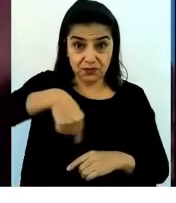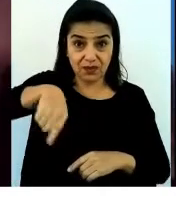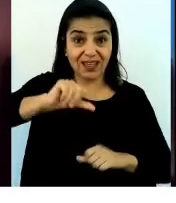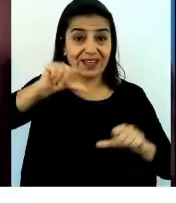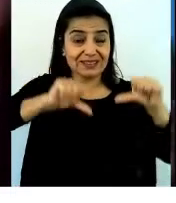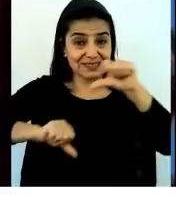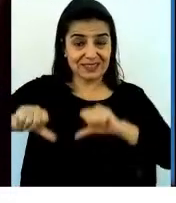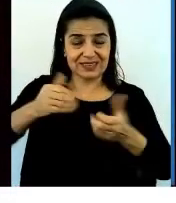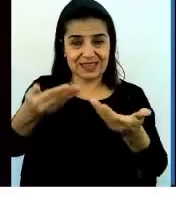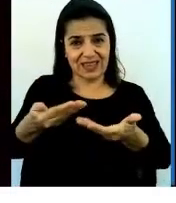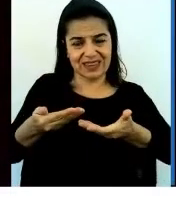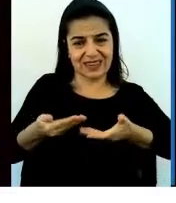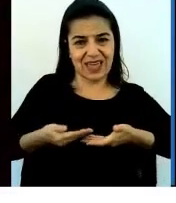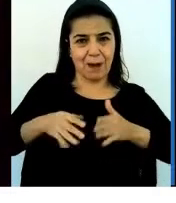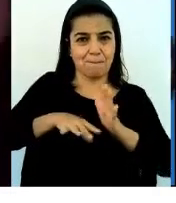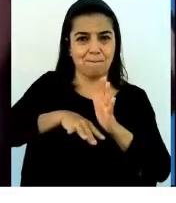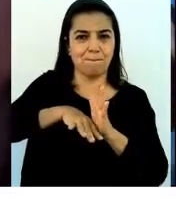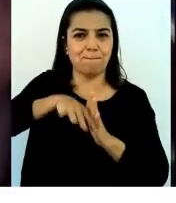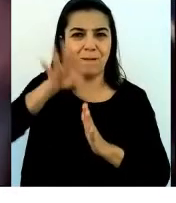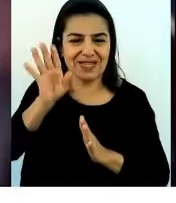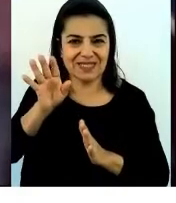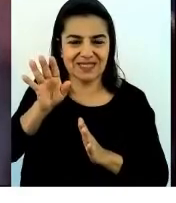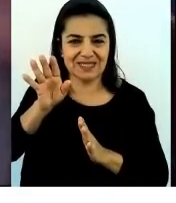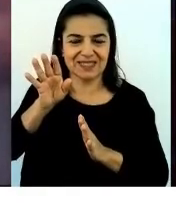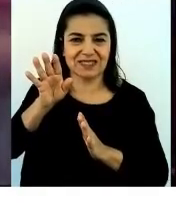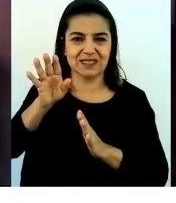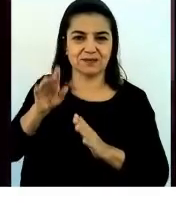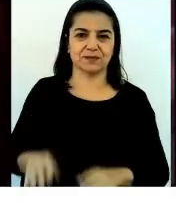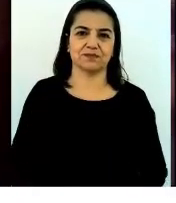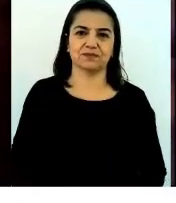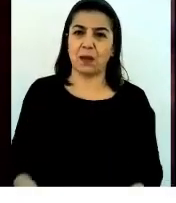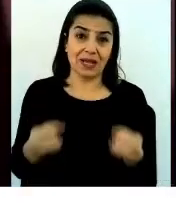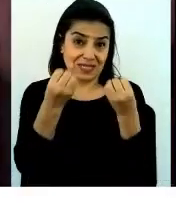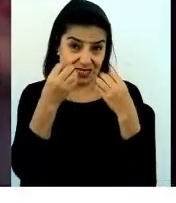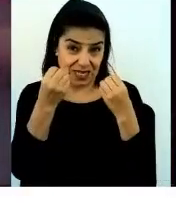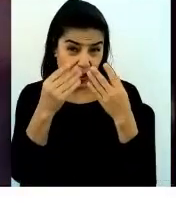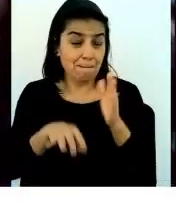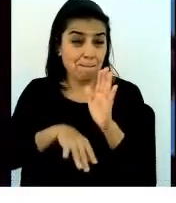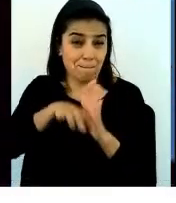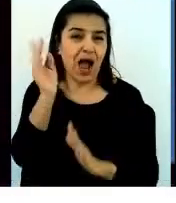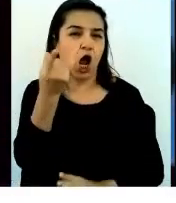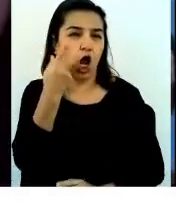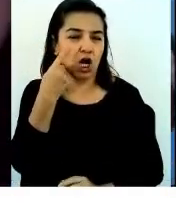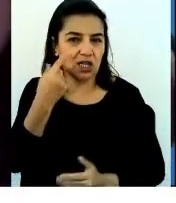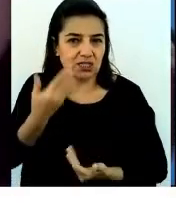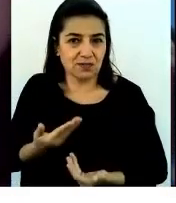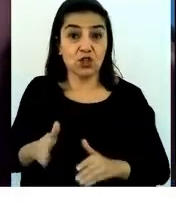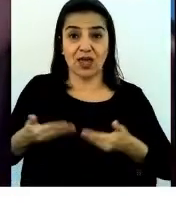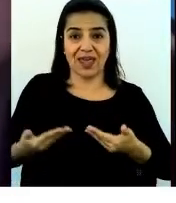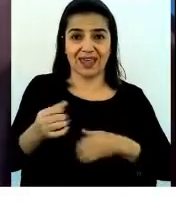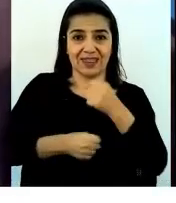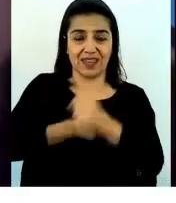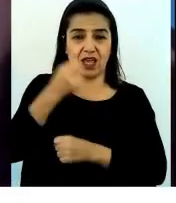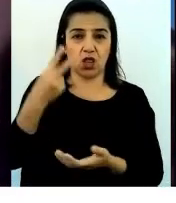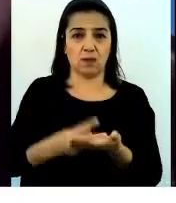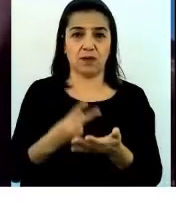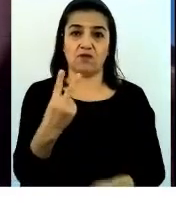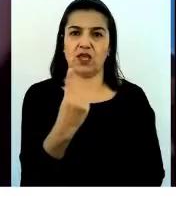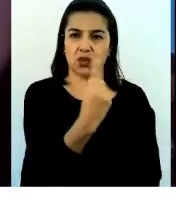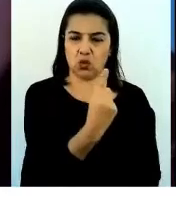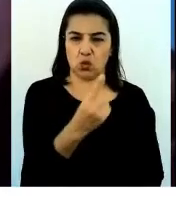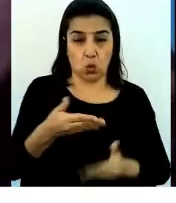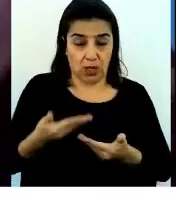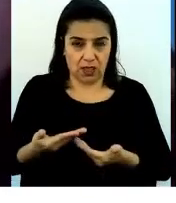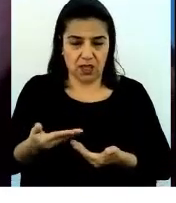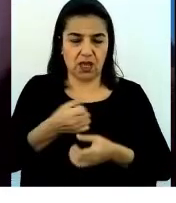mucho más tools que nunca. Y este año para mí, en 2021, pienso que hay